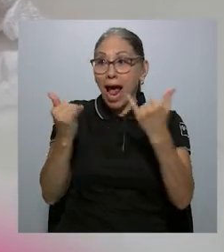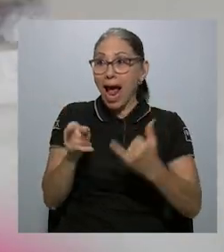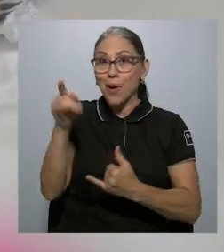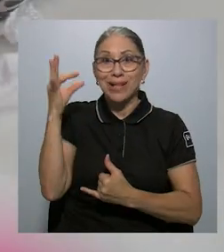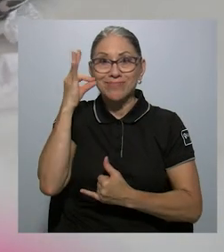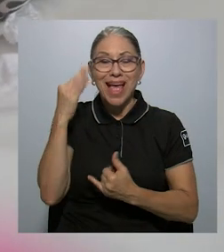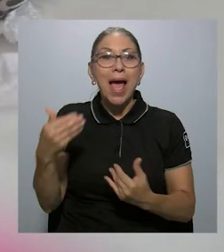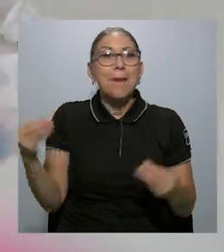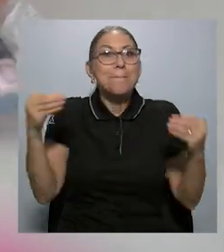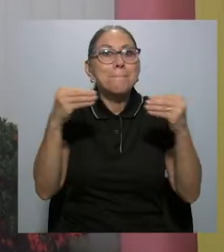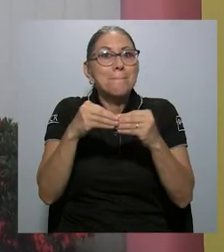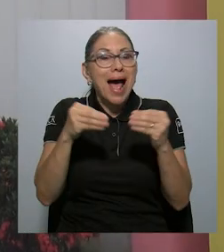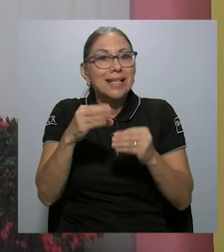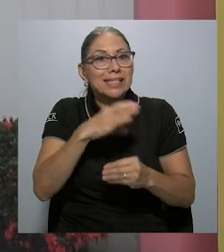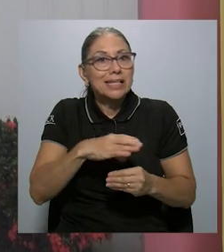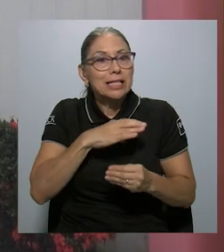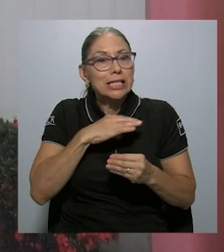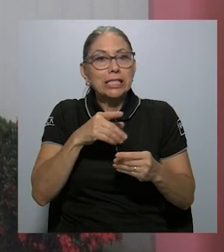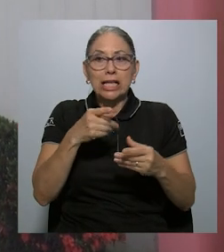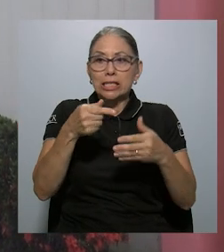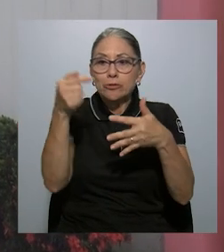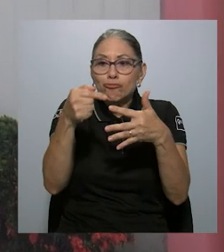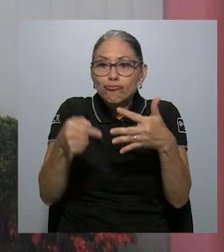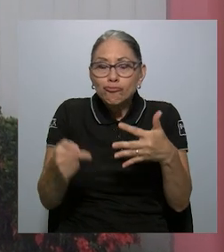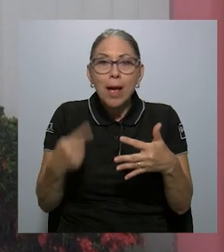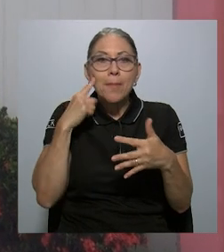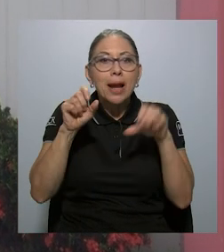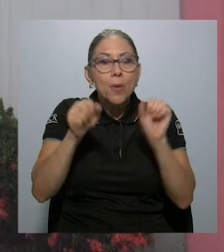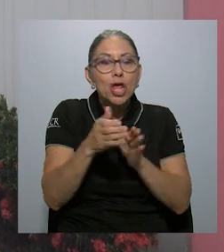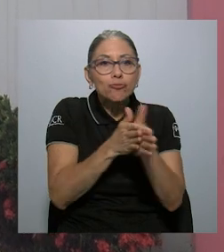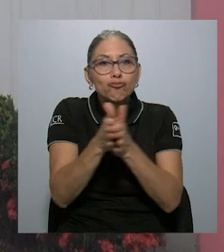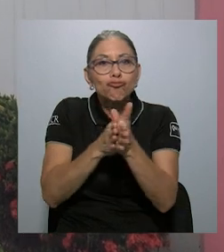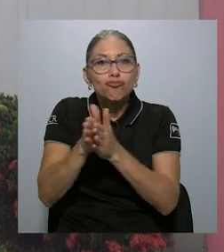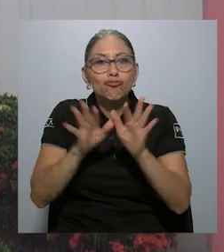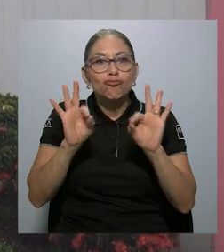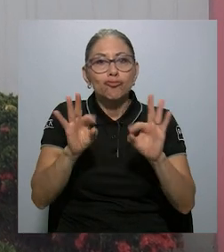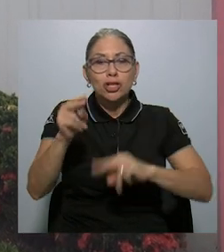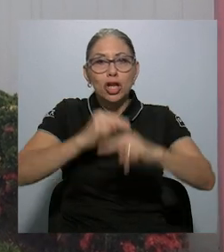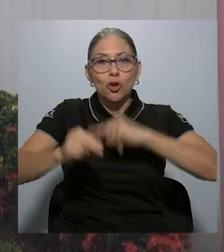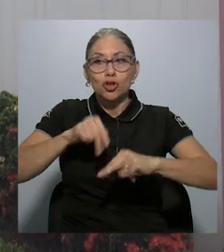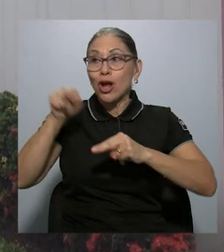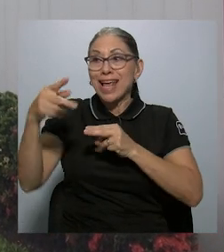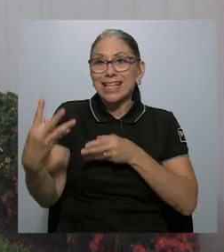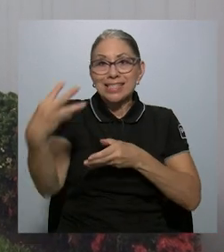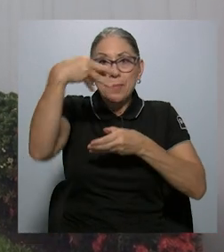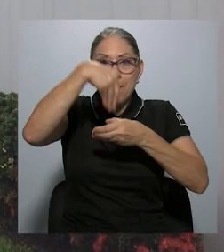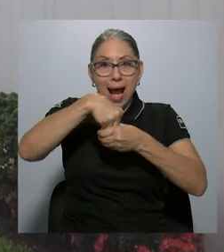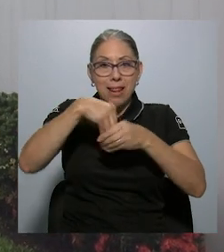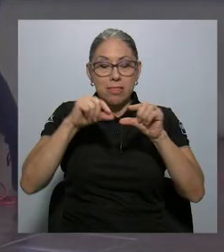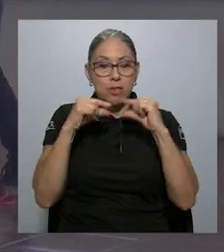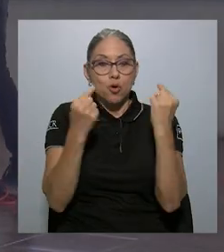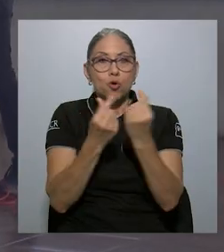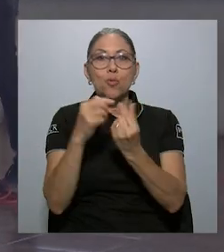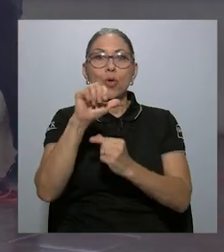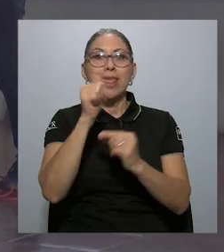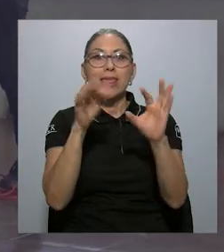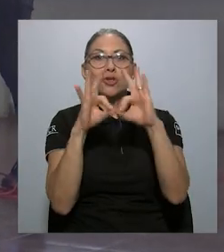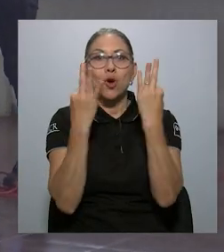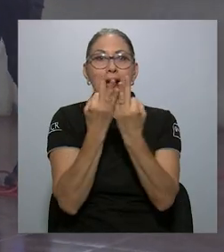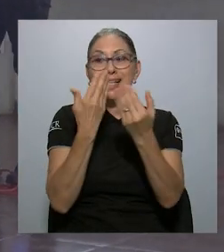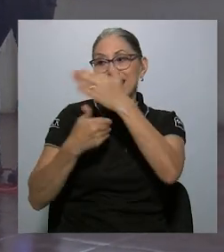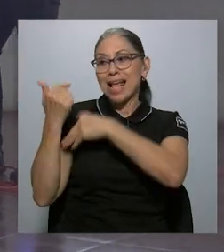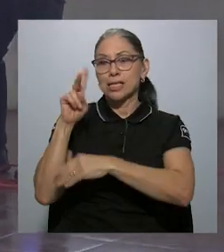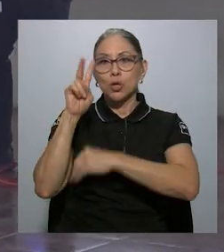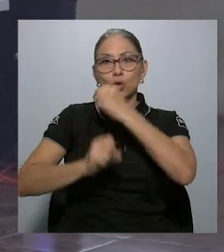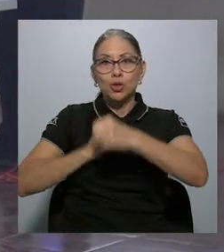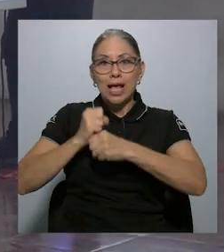ahora tiene más herramientas para sacar un mayor provecho de su negocio. Ella es parte de un grupo de 10 hogares que, desde